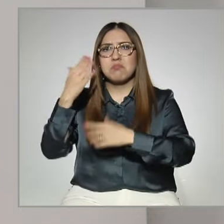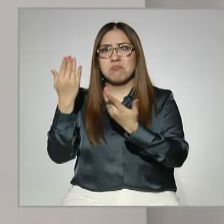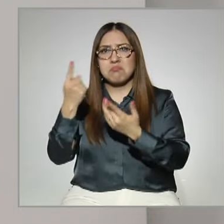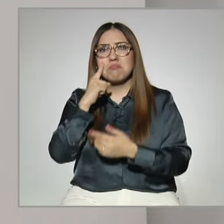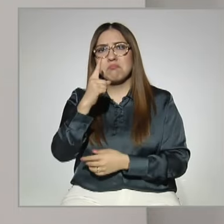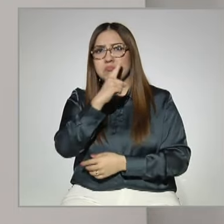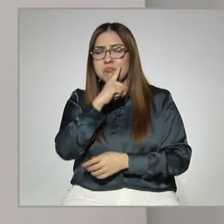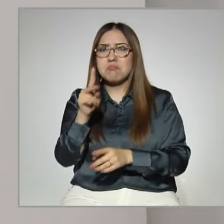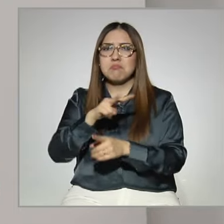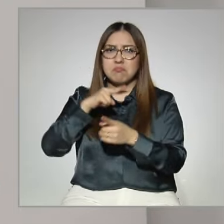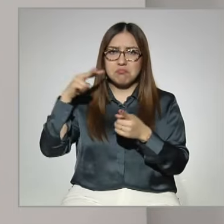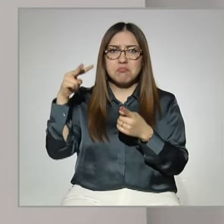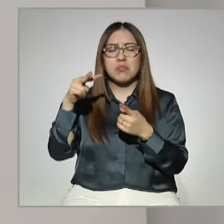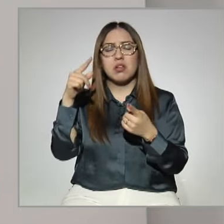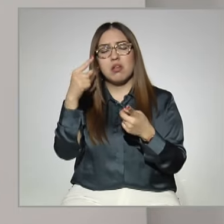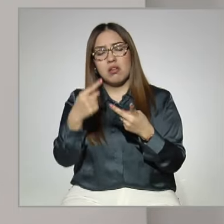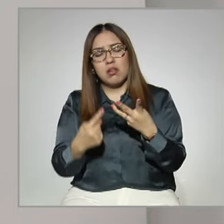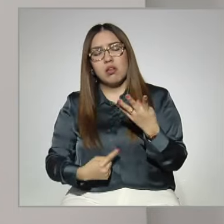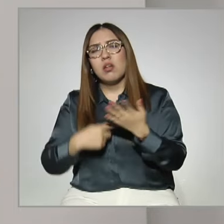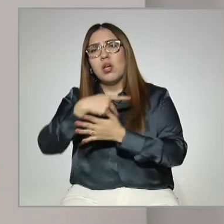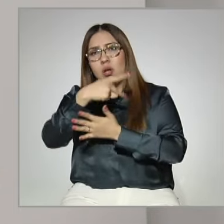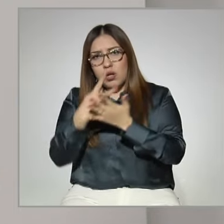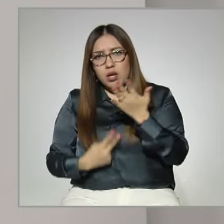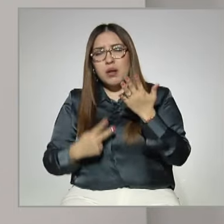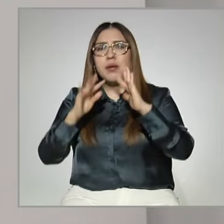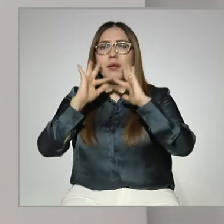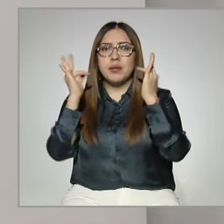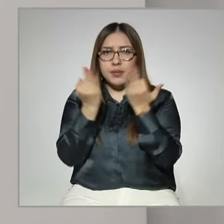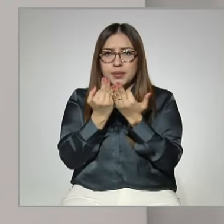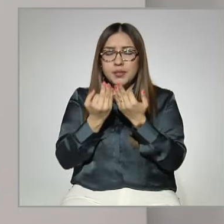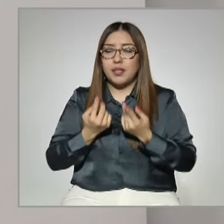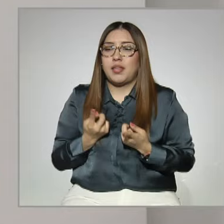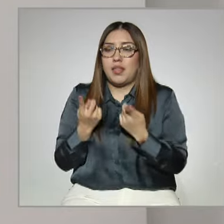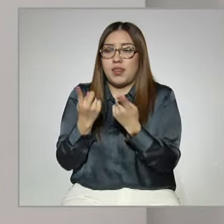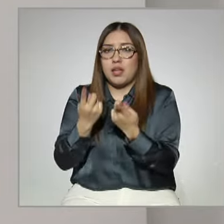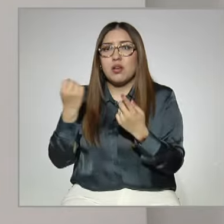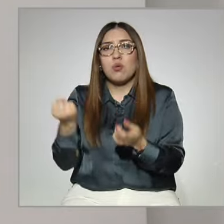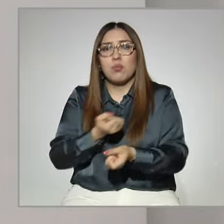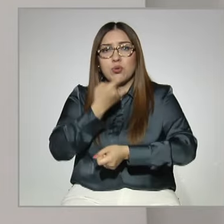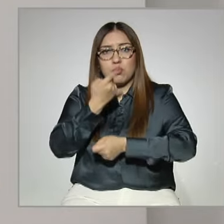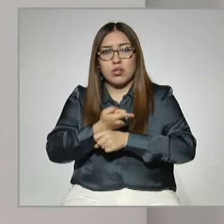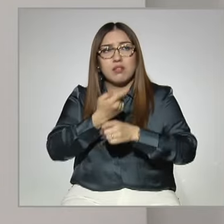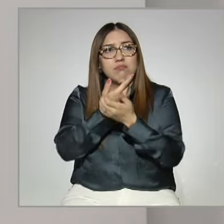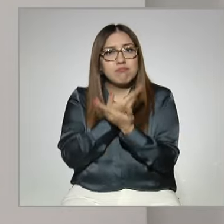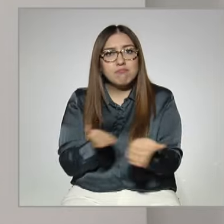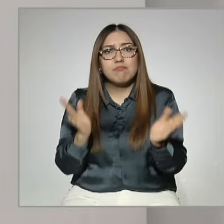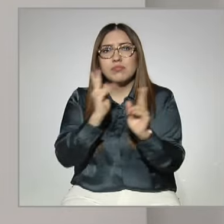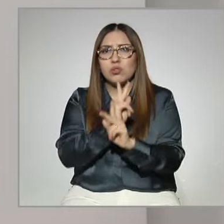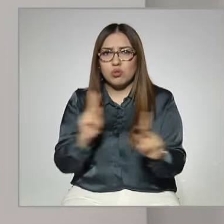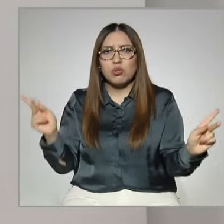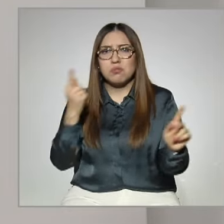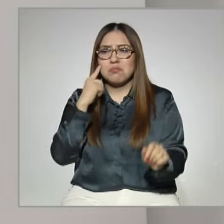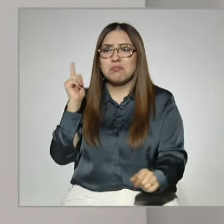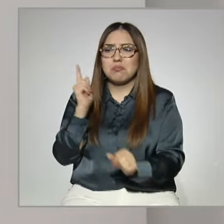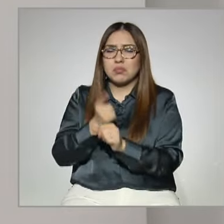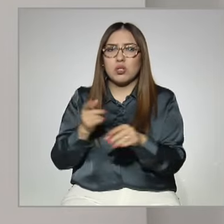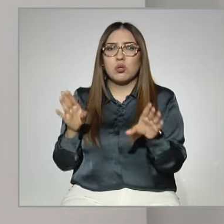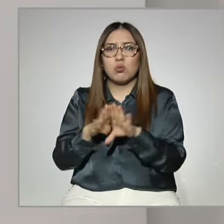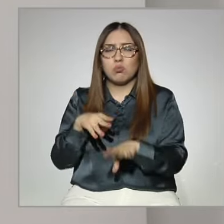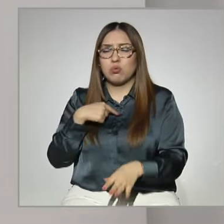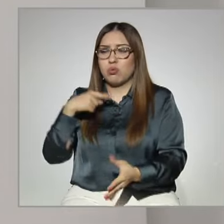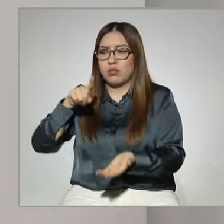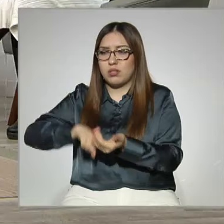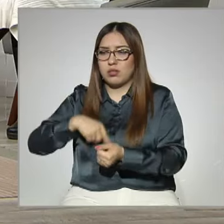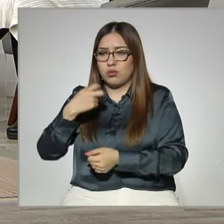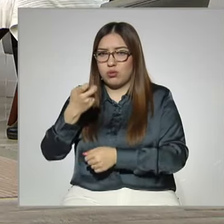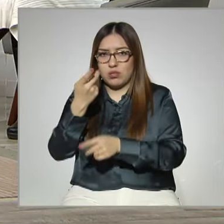diferentes programas, con diferentes modalidades que brindan la oportunidad a todos aquellos que encuentran su espacio dentro del bachillerato.